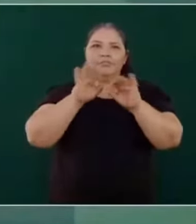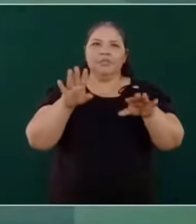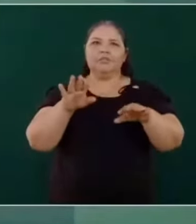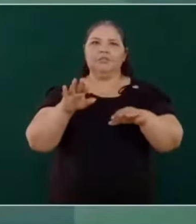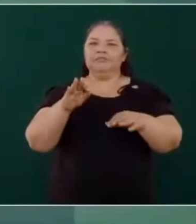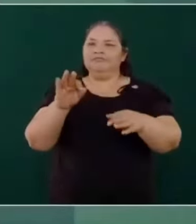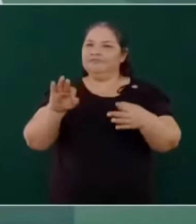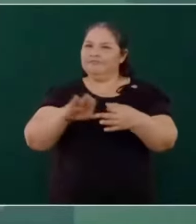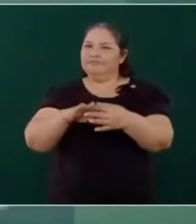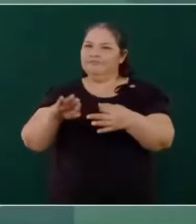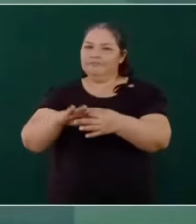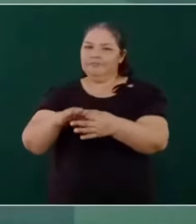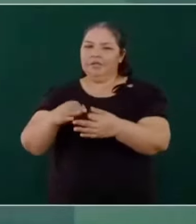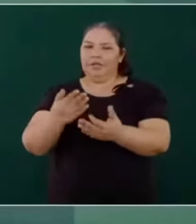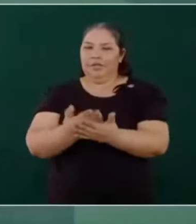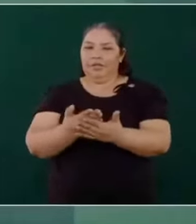constantemente. Y ahora sí. Bien.